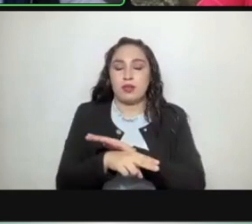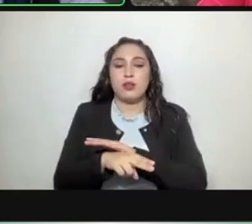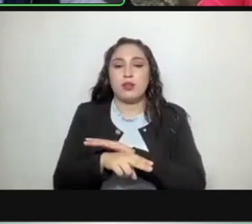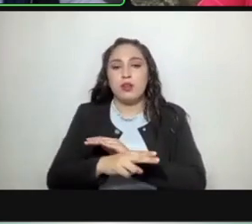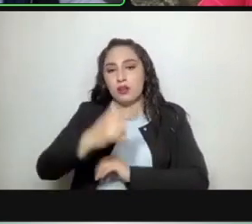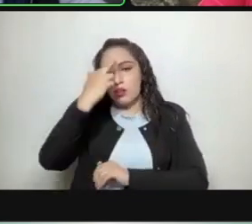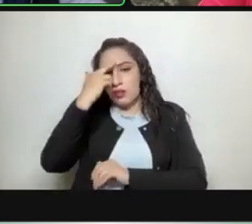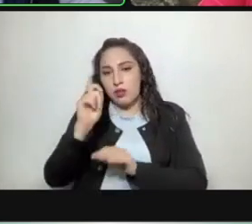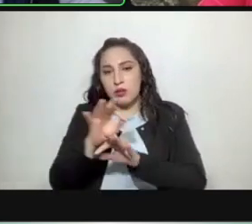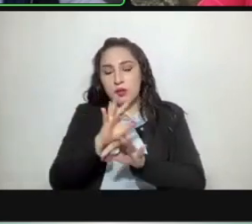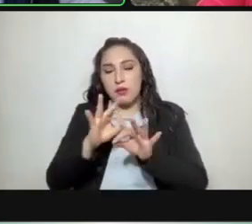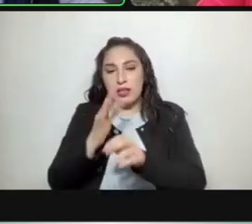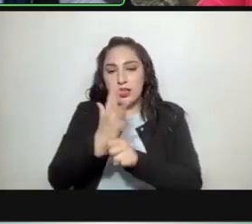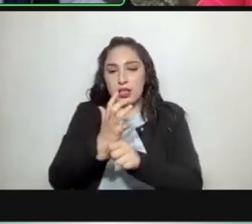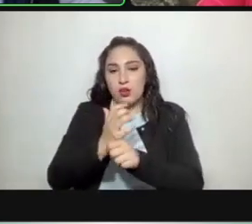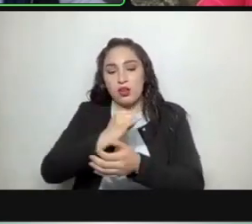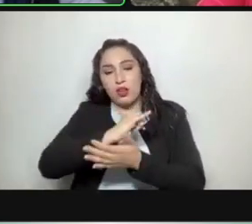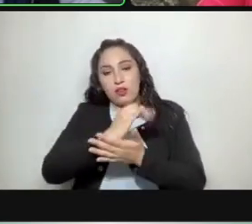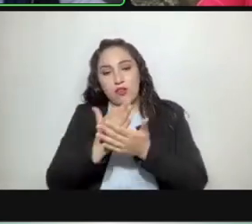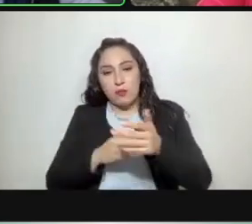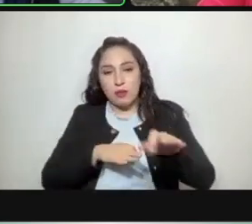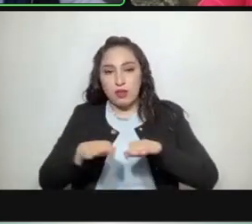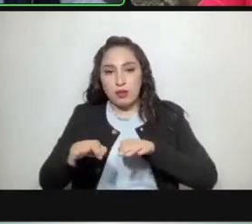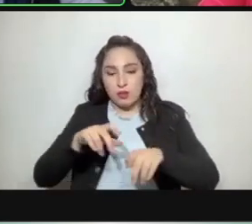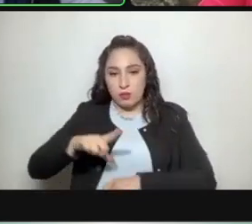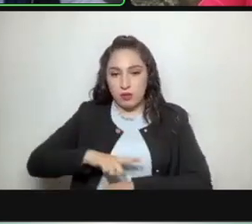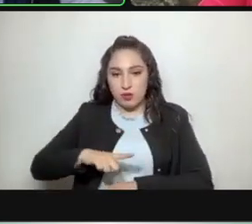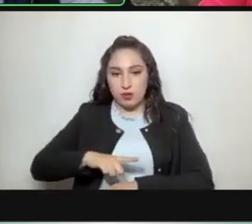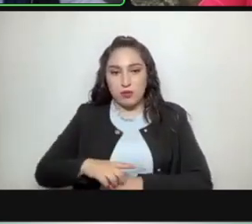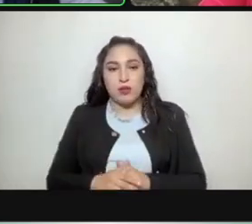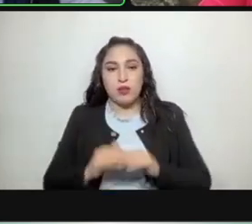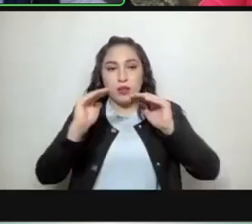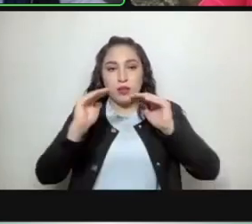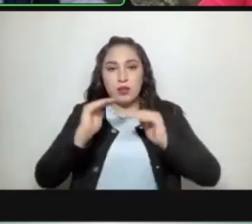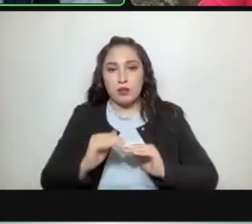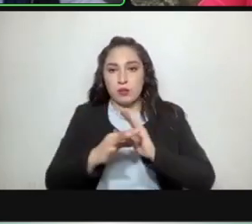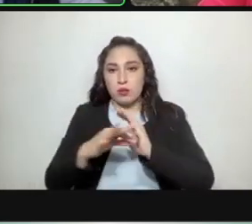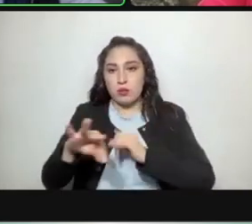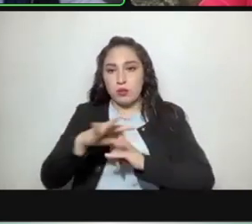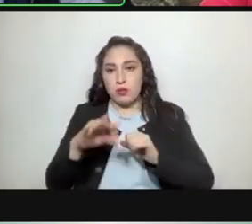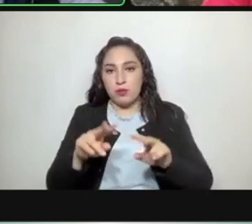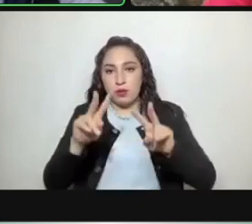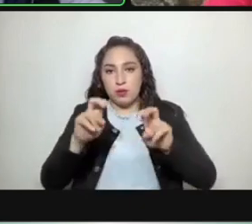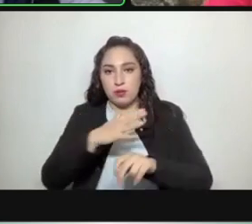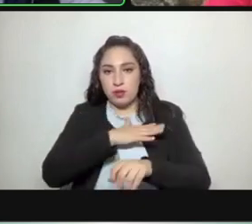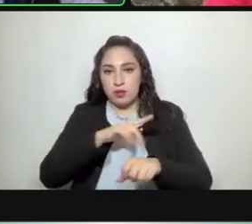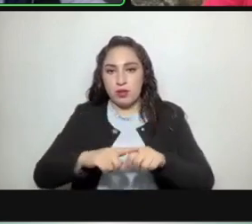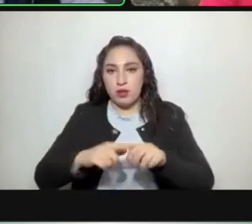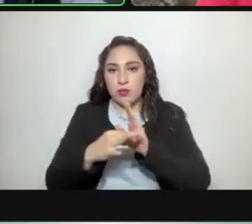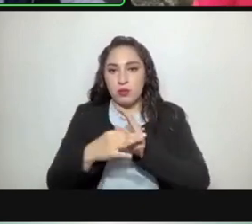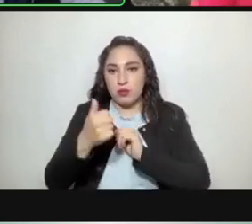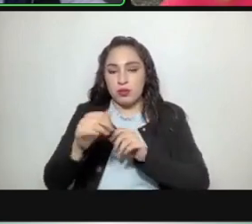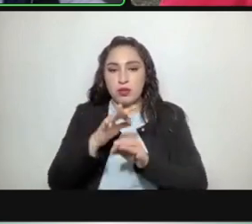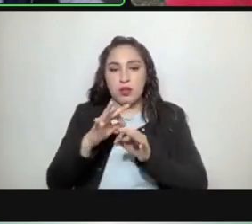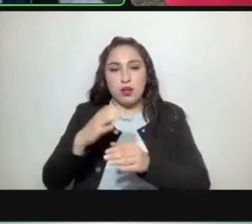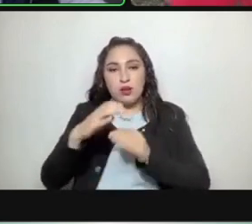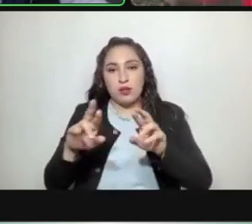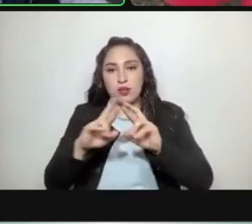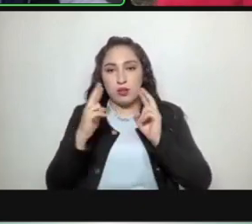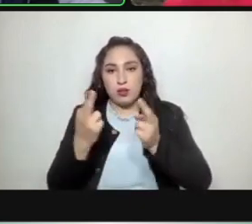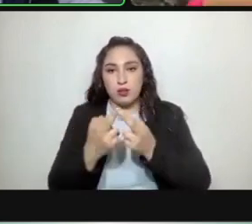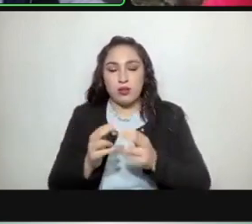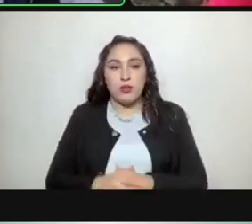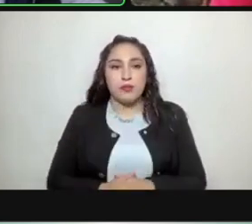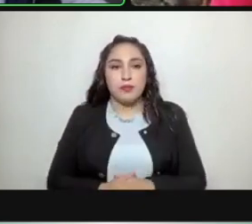de la cosa del quinto informe de gobierno asuntos generales y clausura de la sesión. Esta consideración